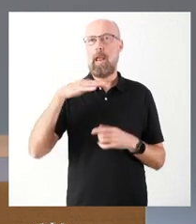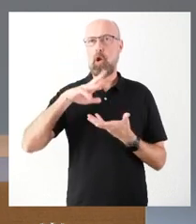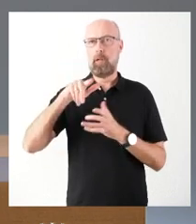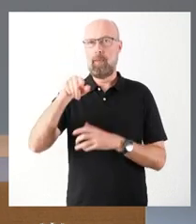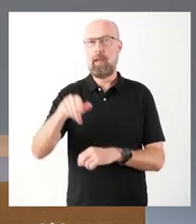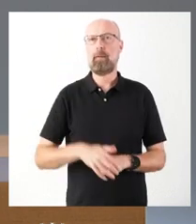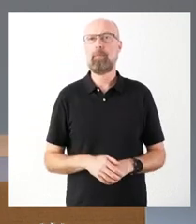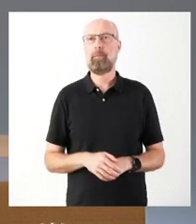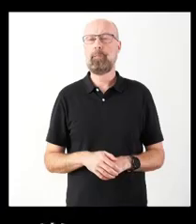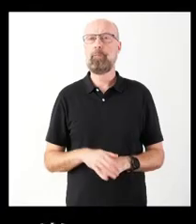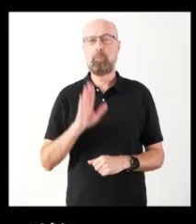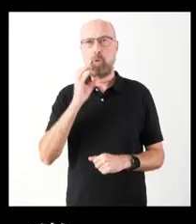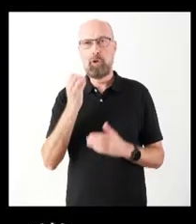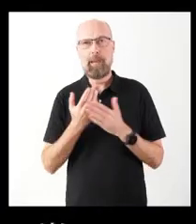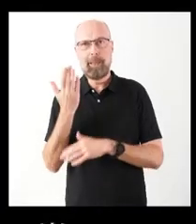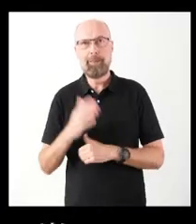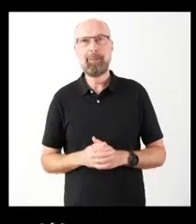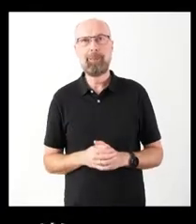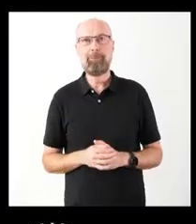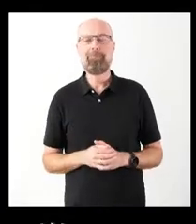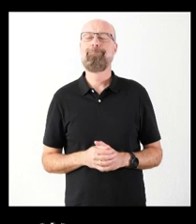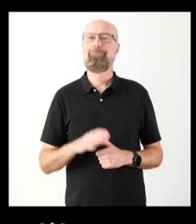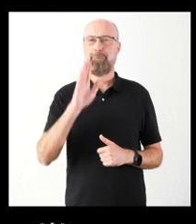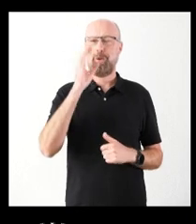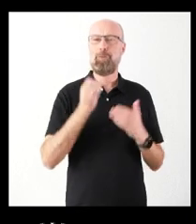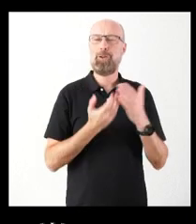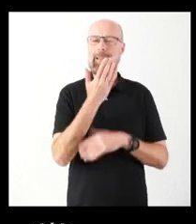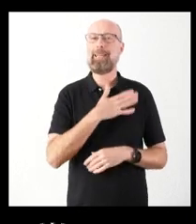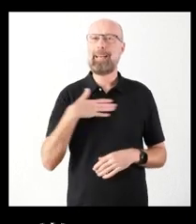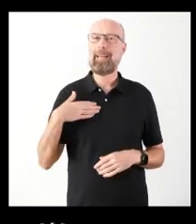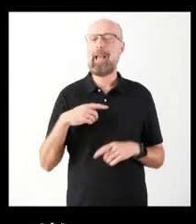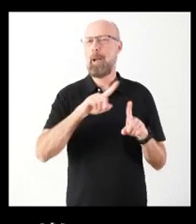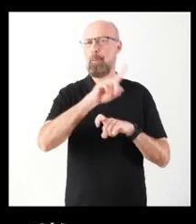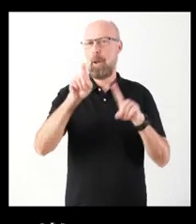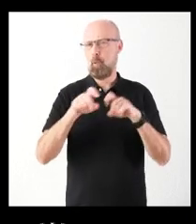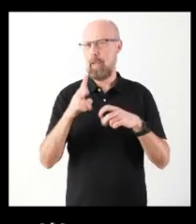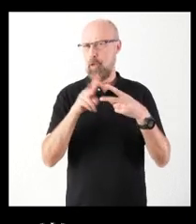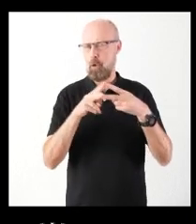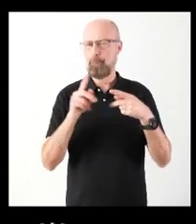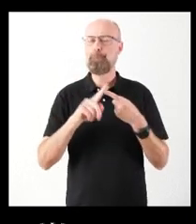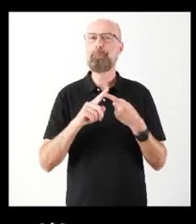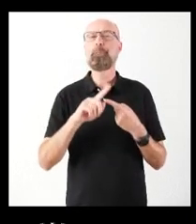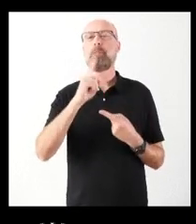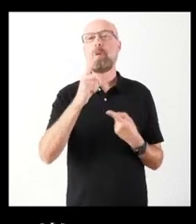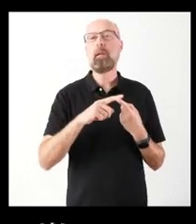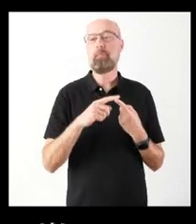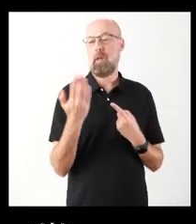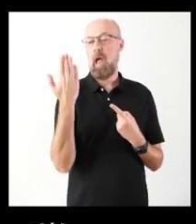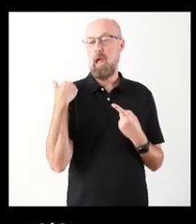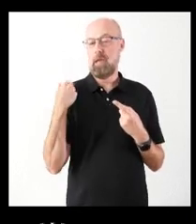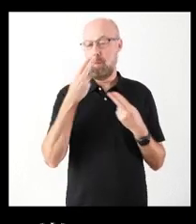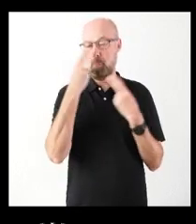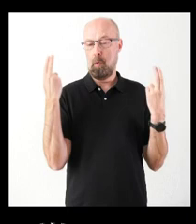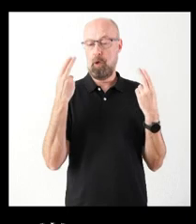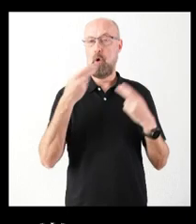Ana Barbero, buenos días. Buenos días. Yo quería hacer un par de preguntas. Por un lado, ayer se publicaron en el BOCIL